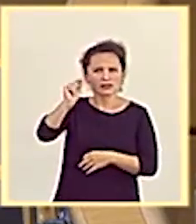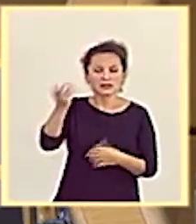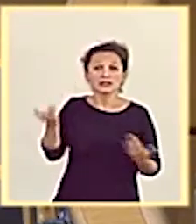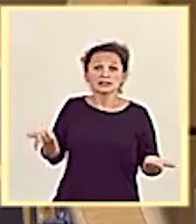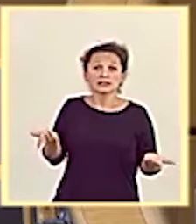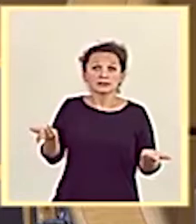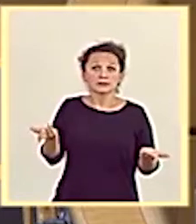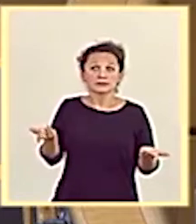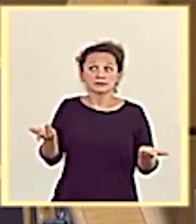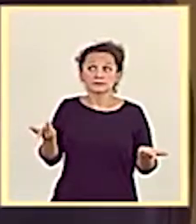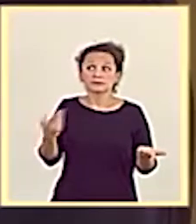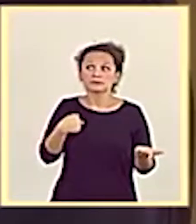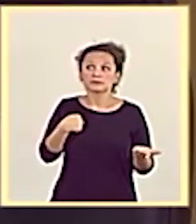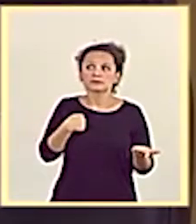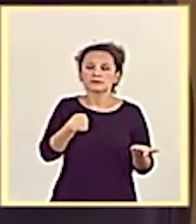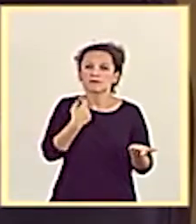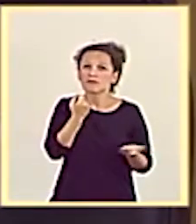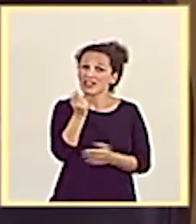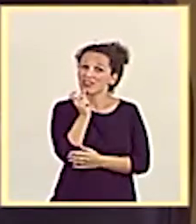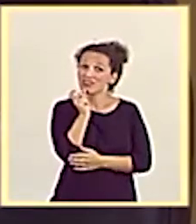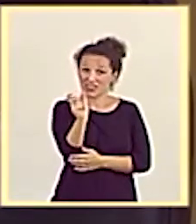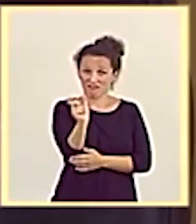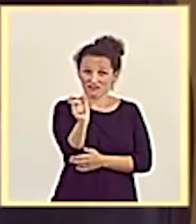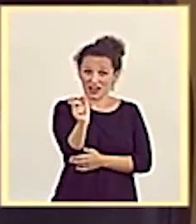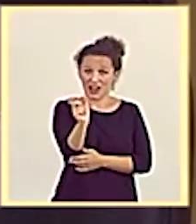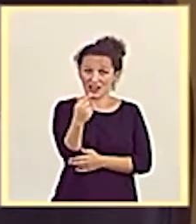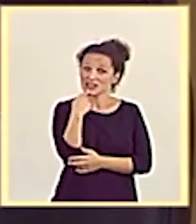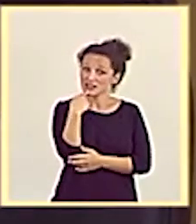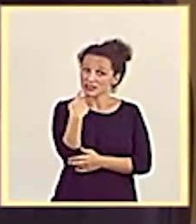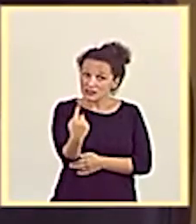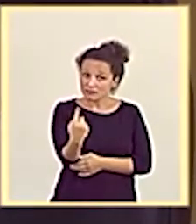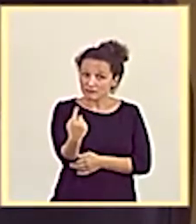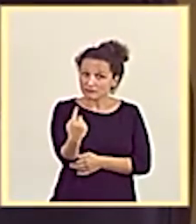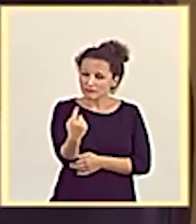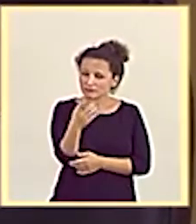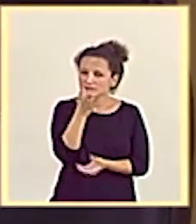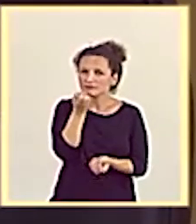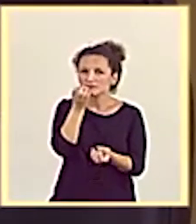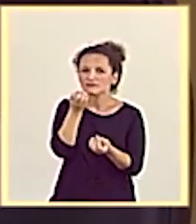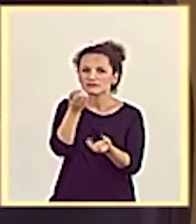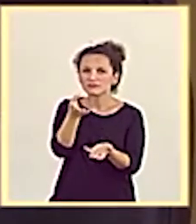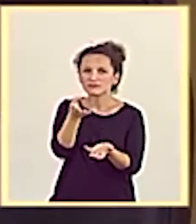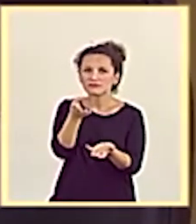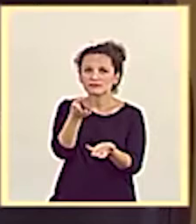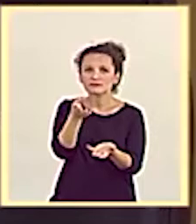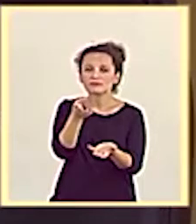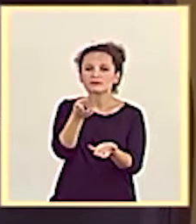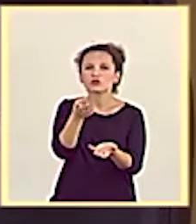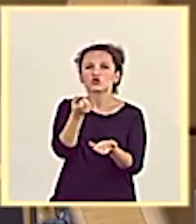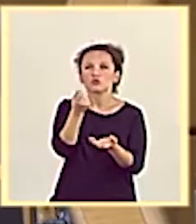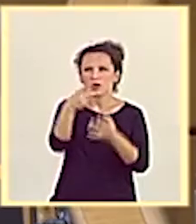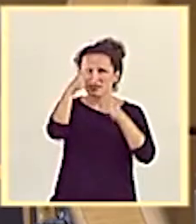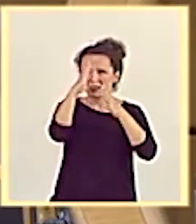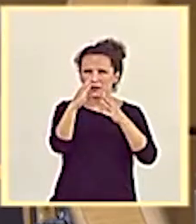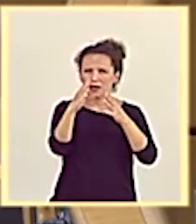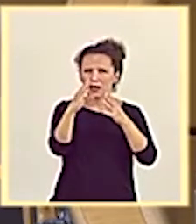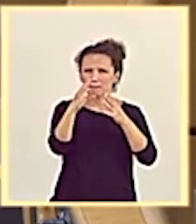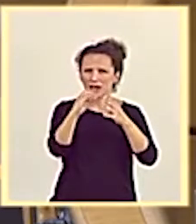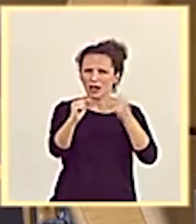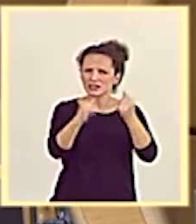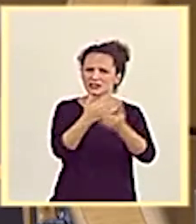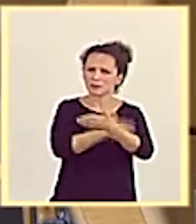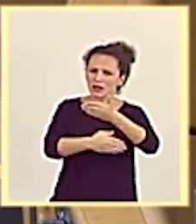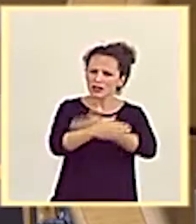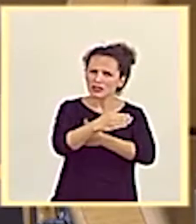verdad es que le voy a dar unas cifras que he reclamado sobre el número de trabajadores con discapacidad en grado